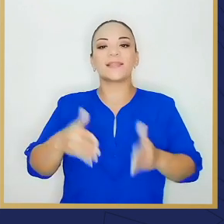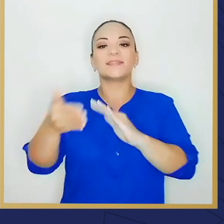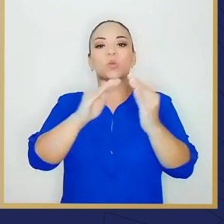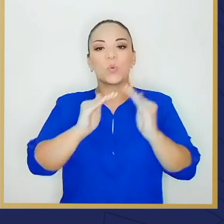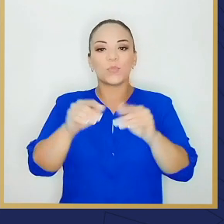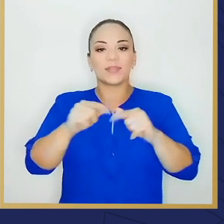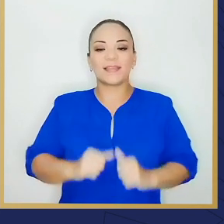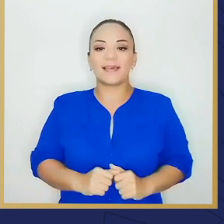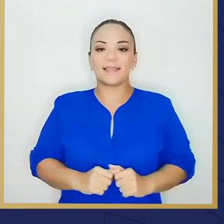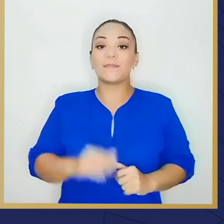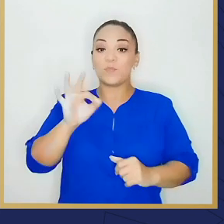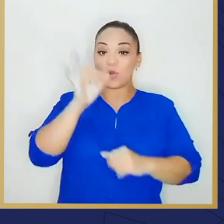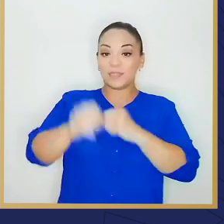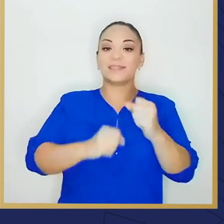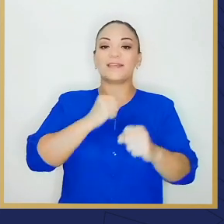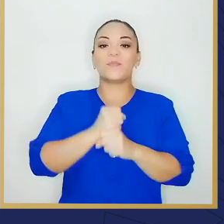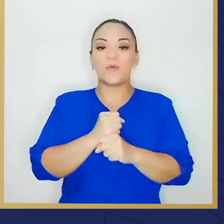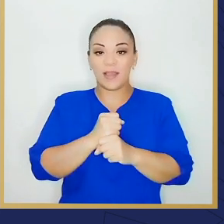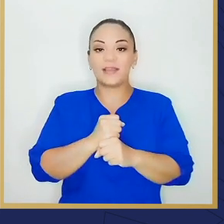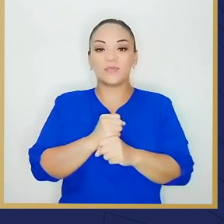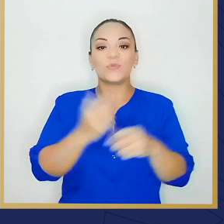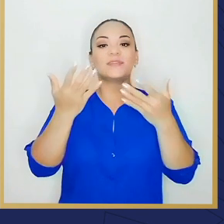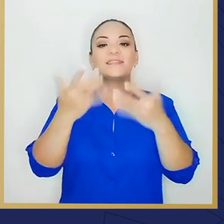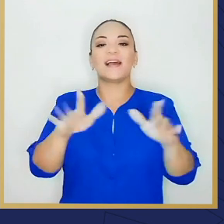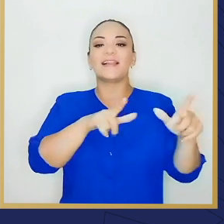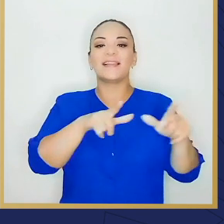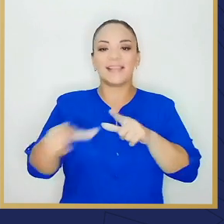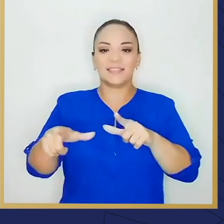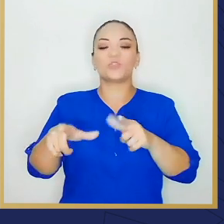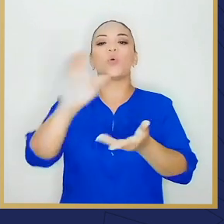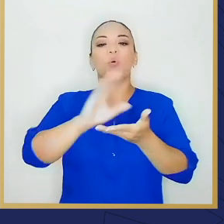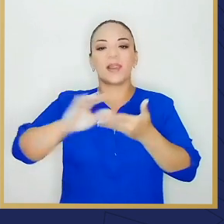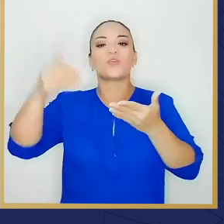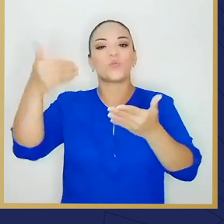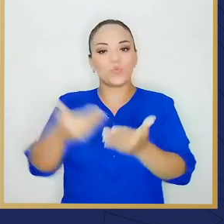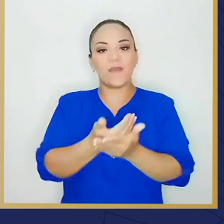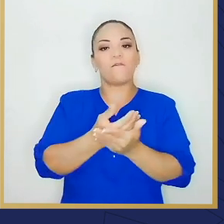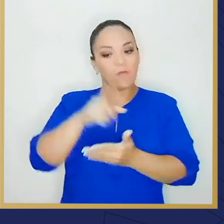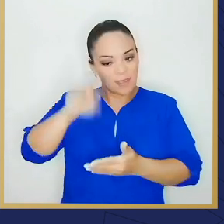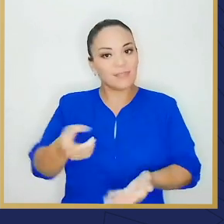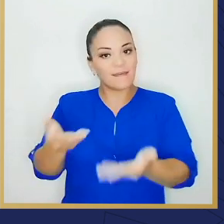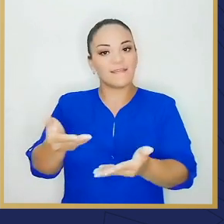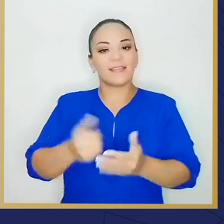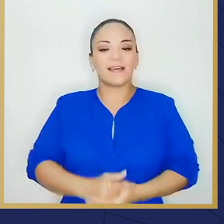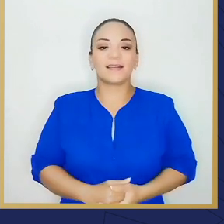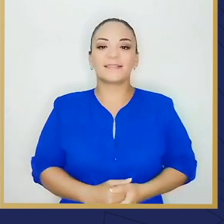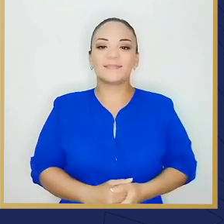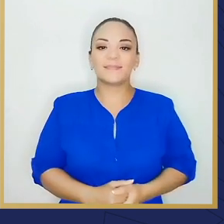comunidad, el año entrante, van a tener ya las instalaciones que merecen.